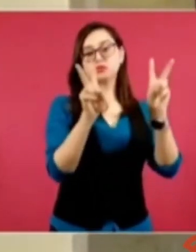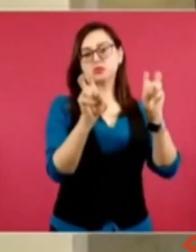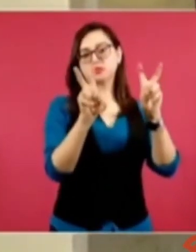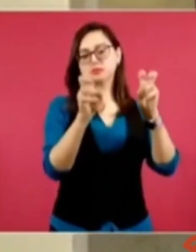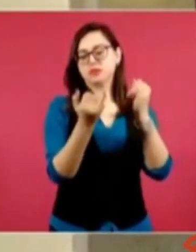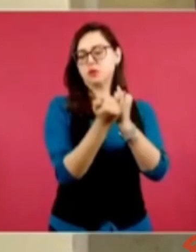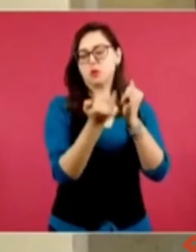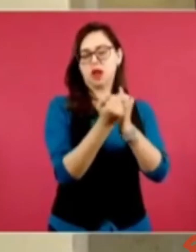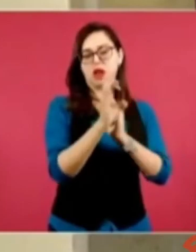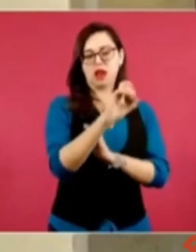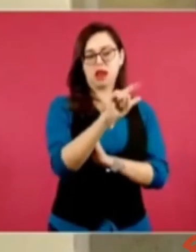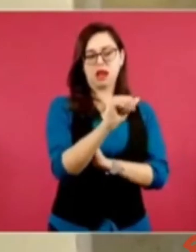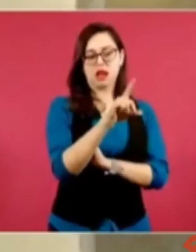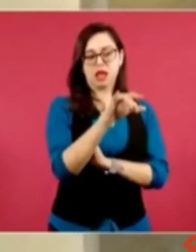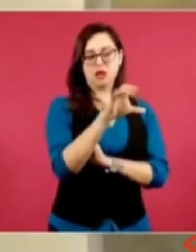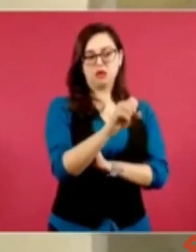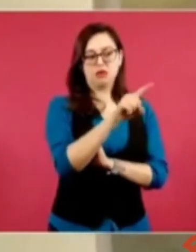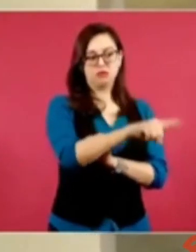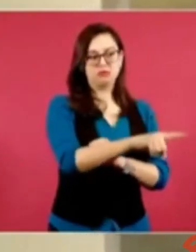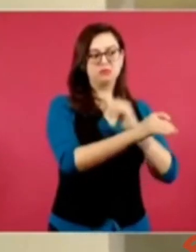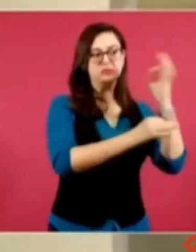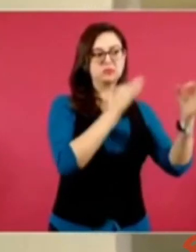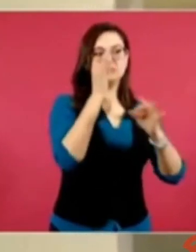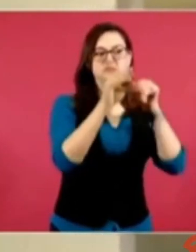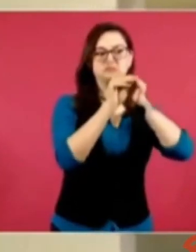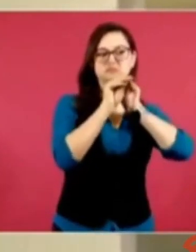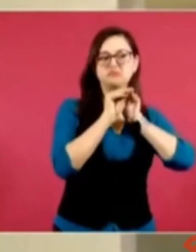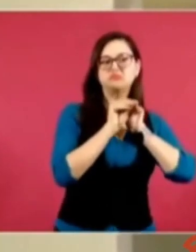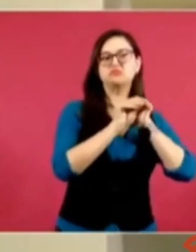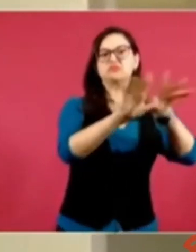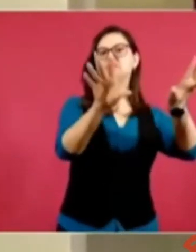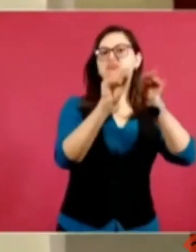me ponían ponían a Hitler